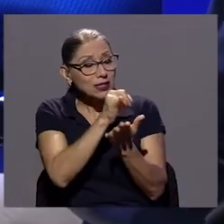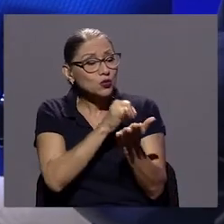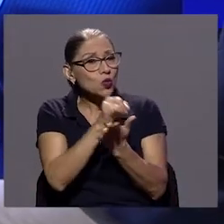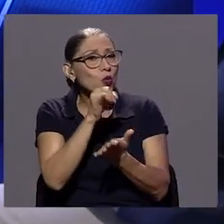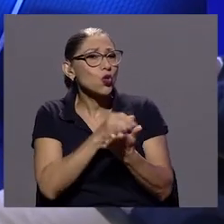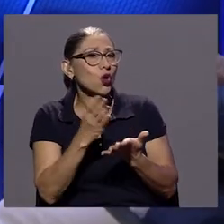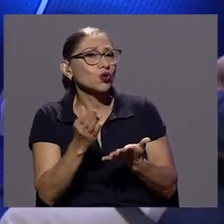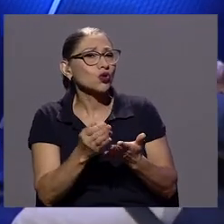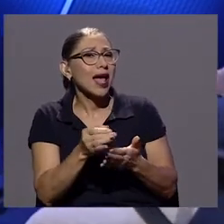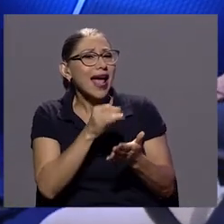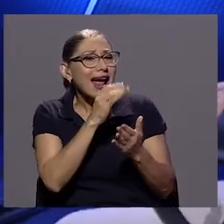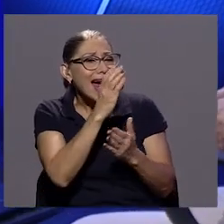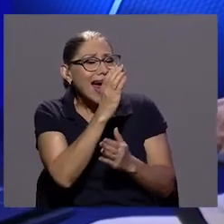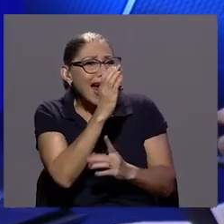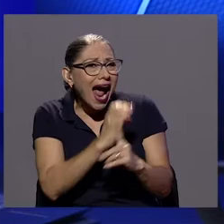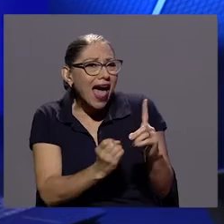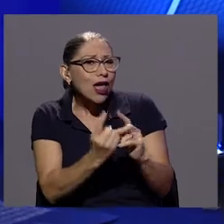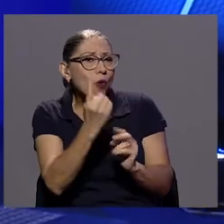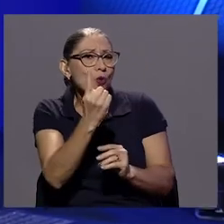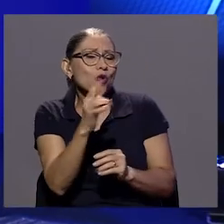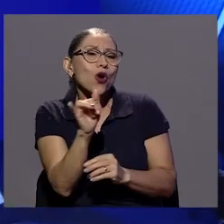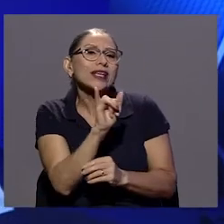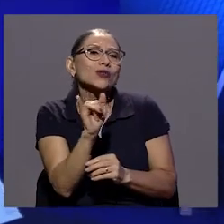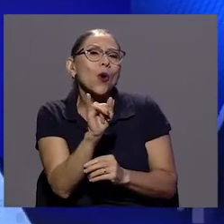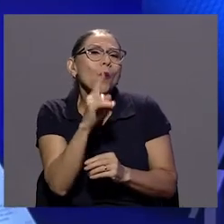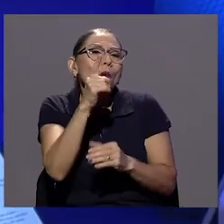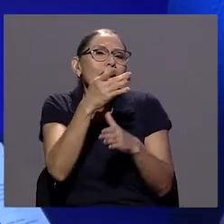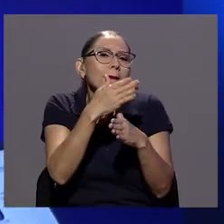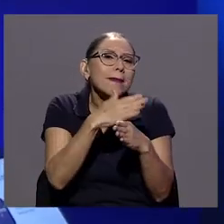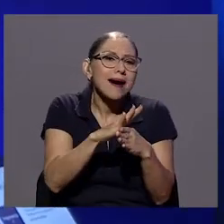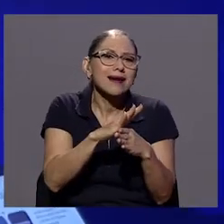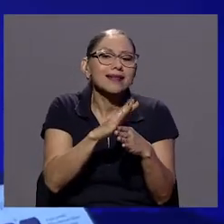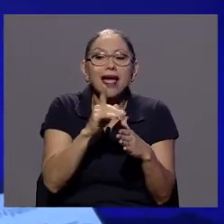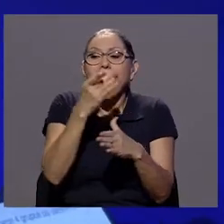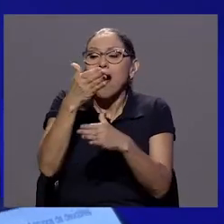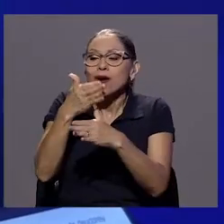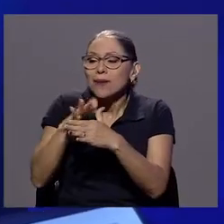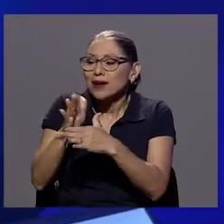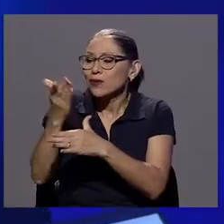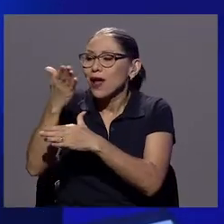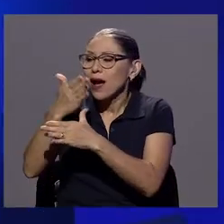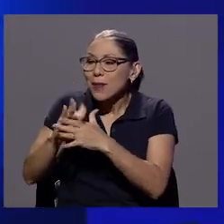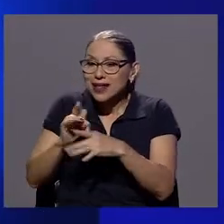realizando son como cada uno es como una pieza en un ropecabezas para llegar como a tener esa